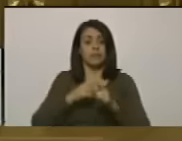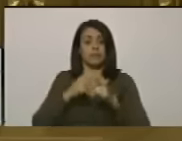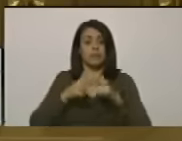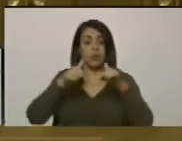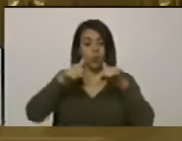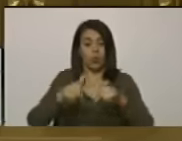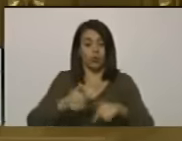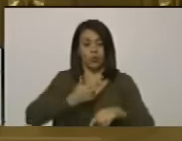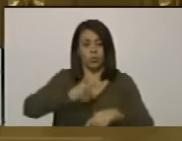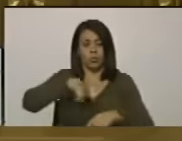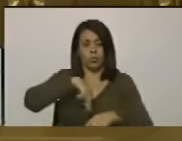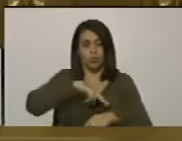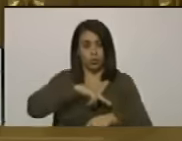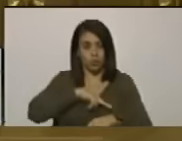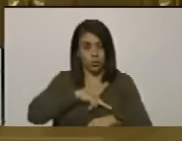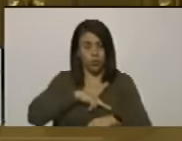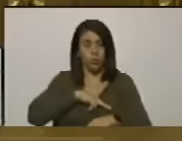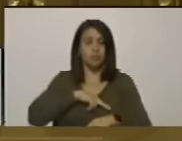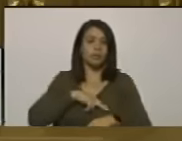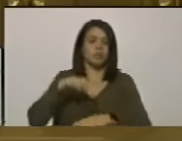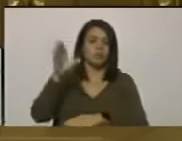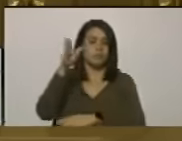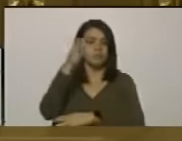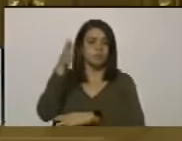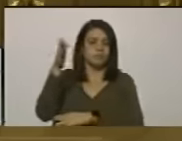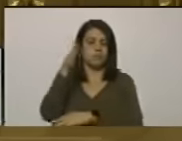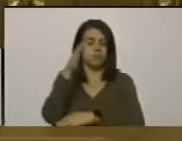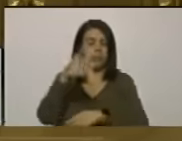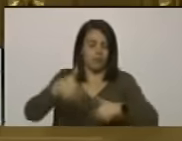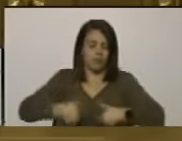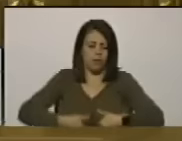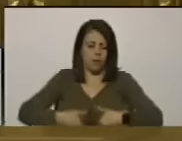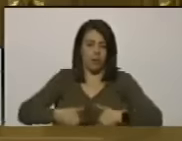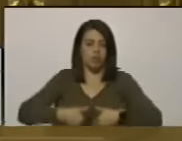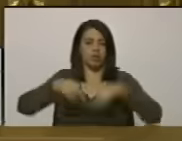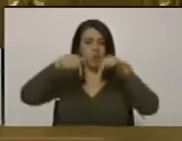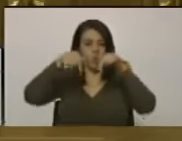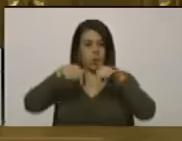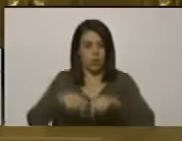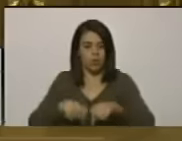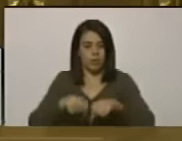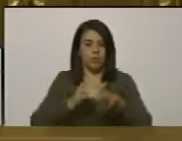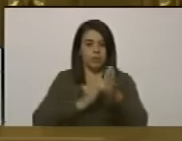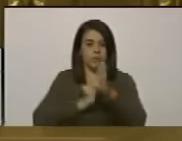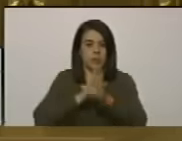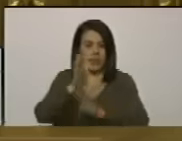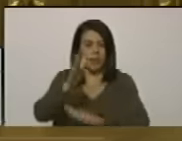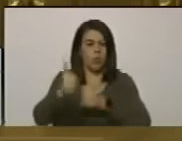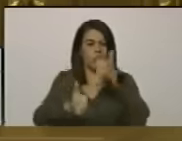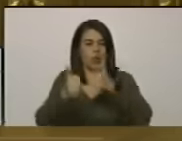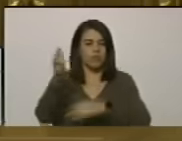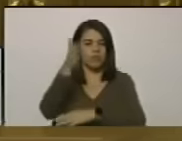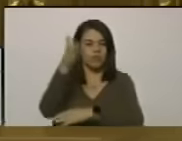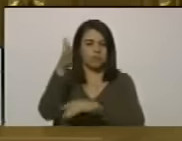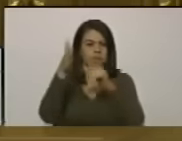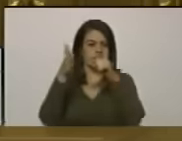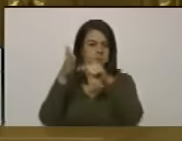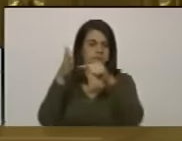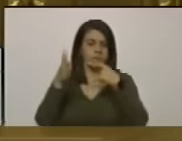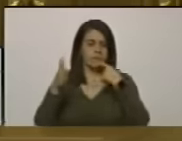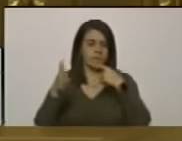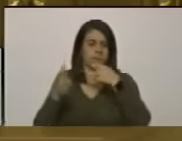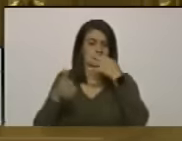nosotros enarbolamos nuestras banderas de lucha que hoy seguirán siendo la que